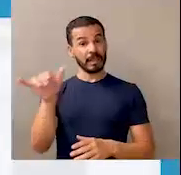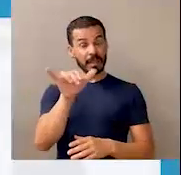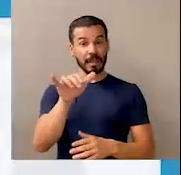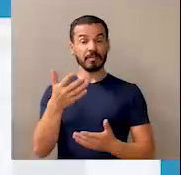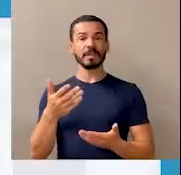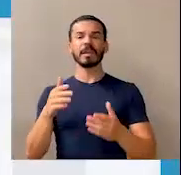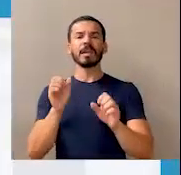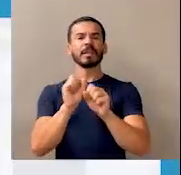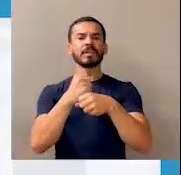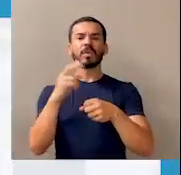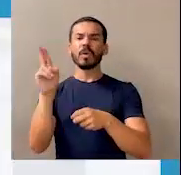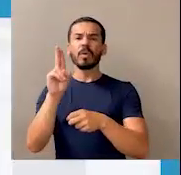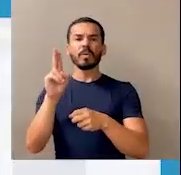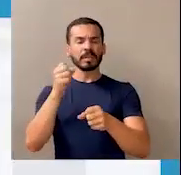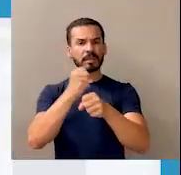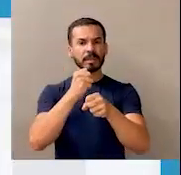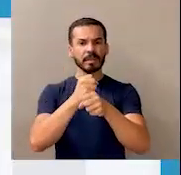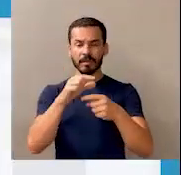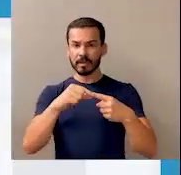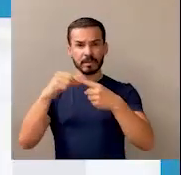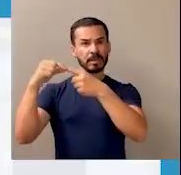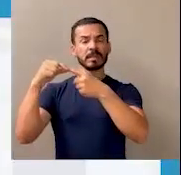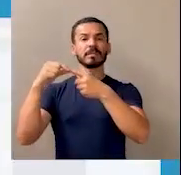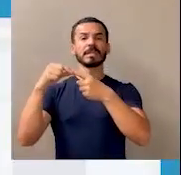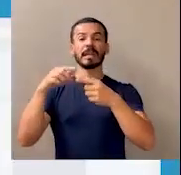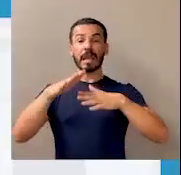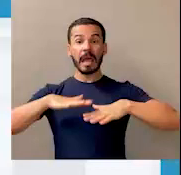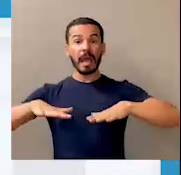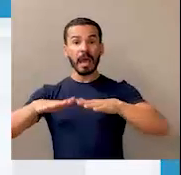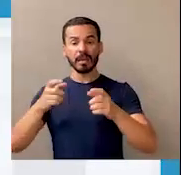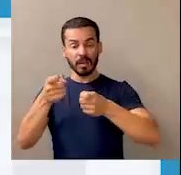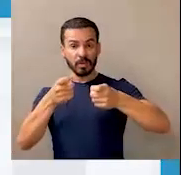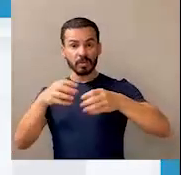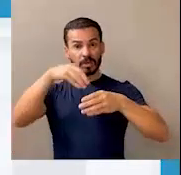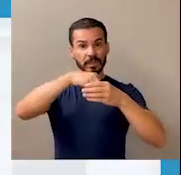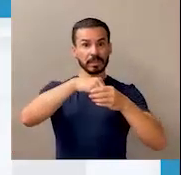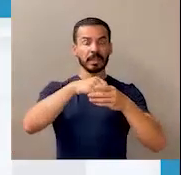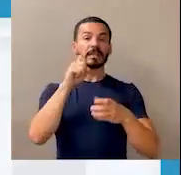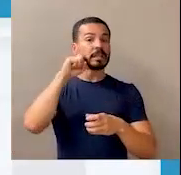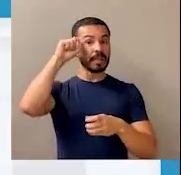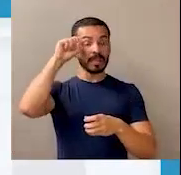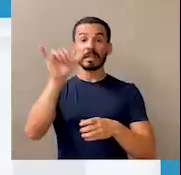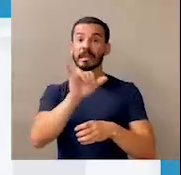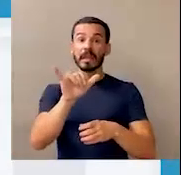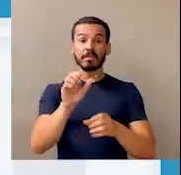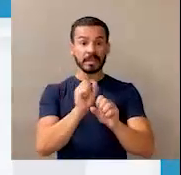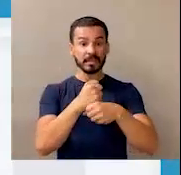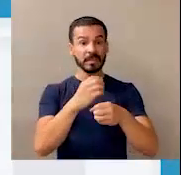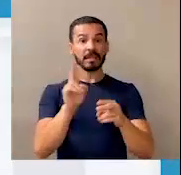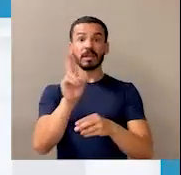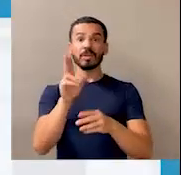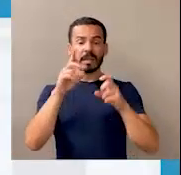Asimismo, se conforman las unidades de trabajo especializadas en las áreas de control interno, género y se crea la unidad de